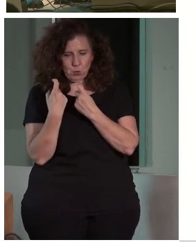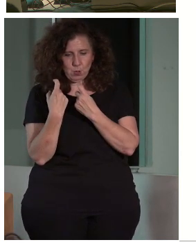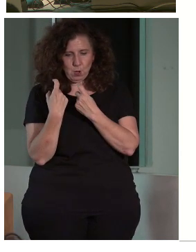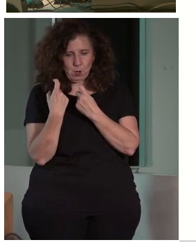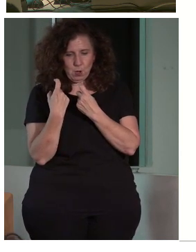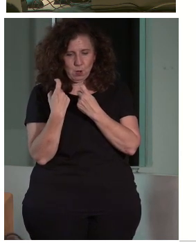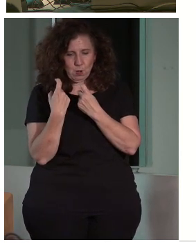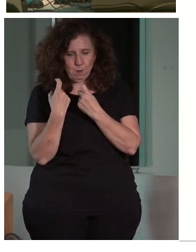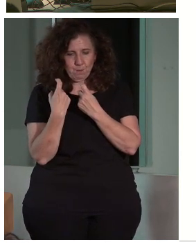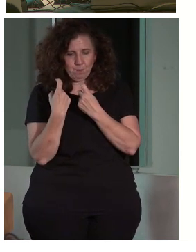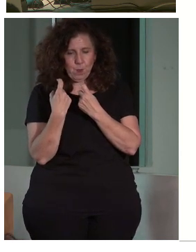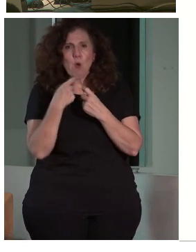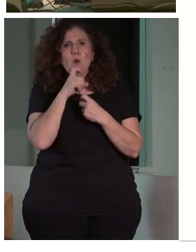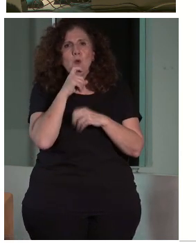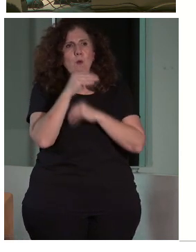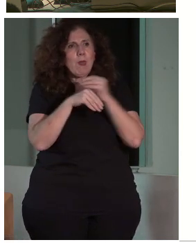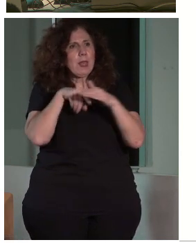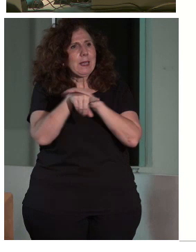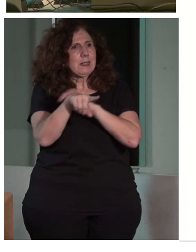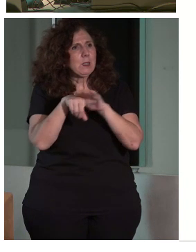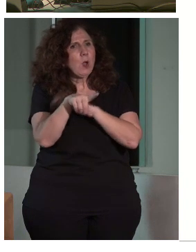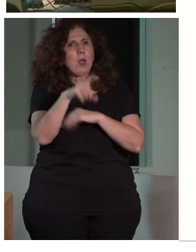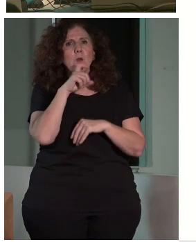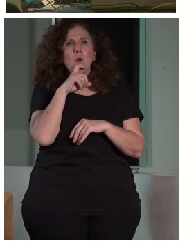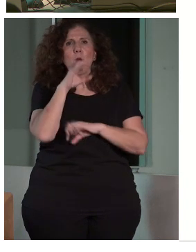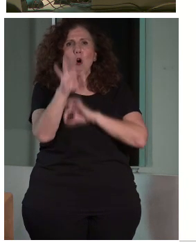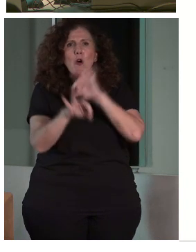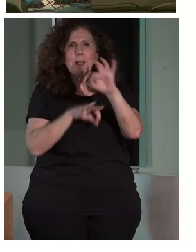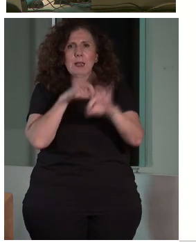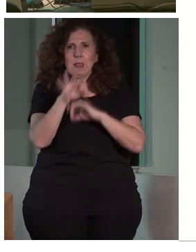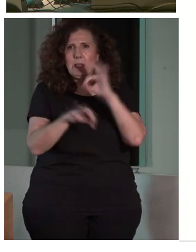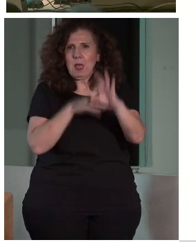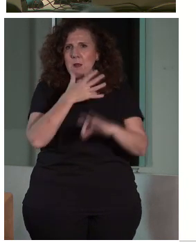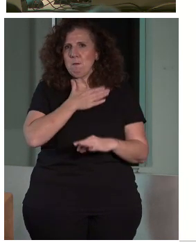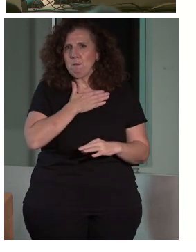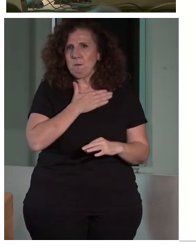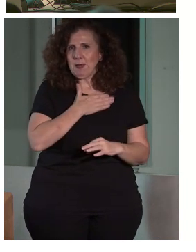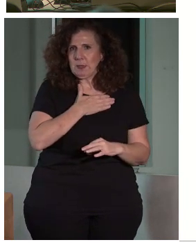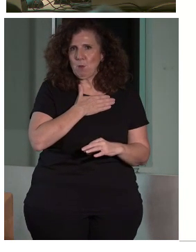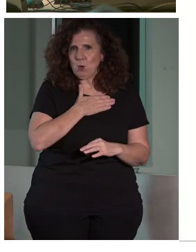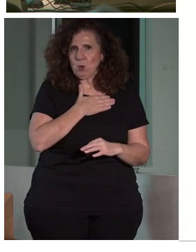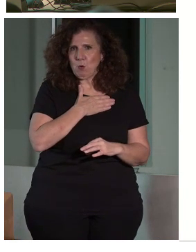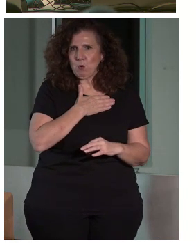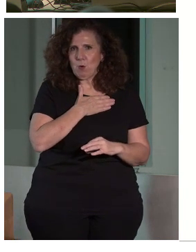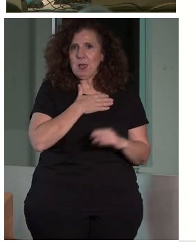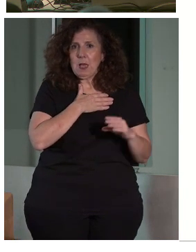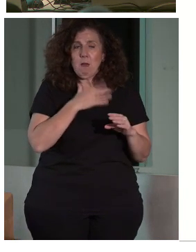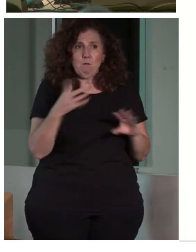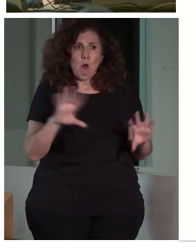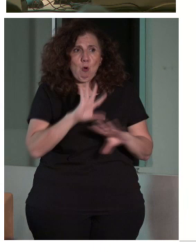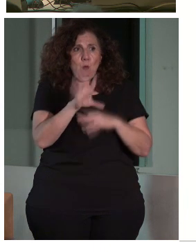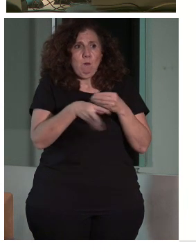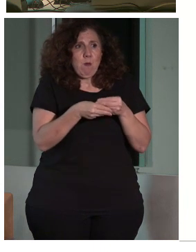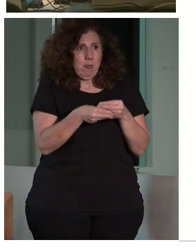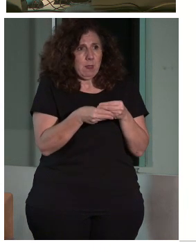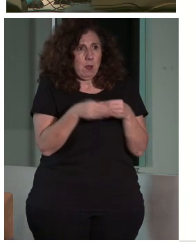la gestión y la organización del patrimonio, ¿no? Es muy importante y complementario, pero